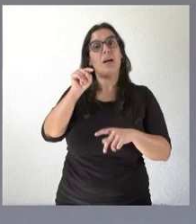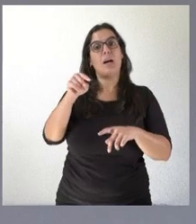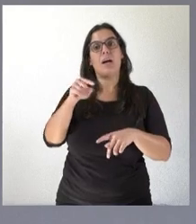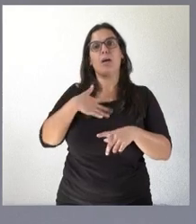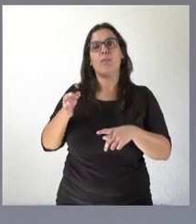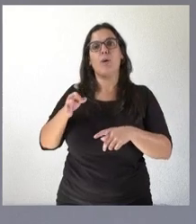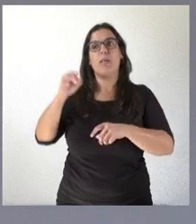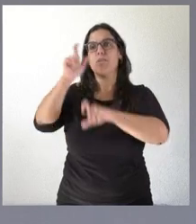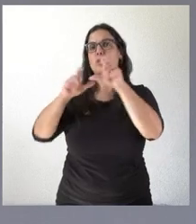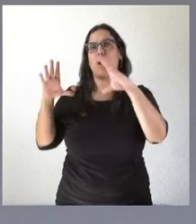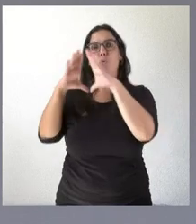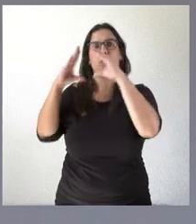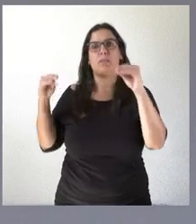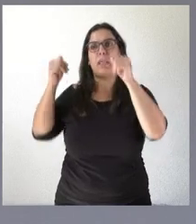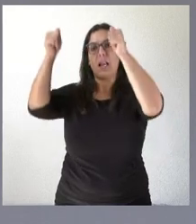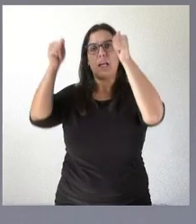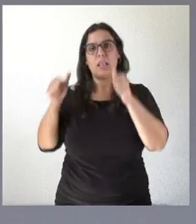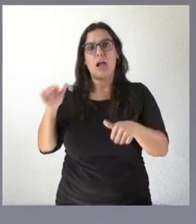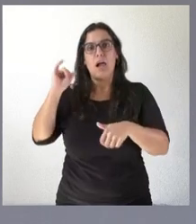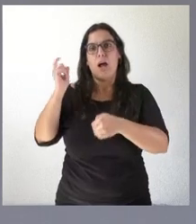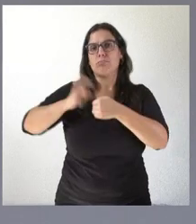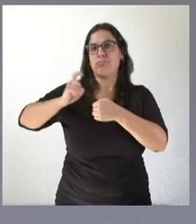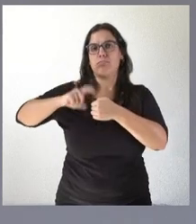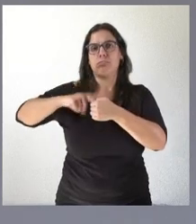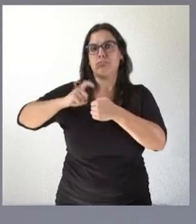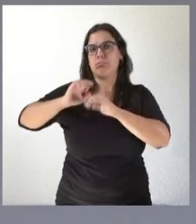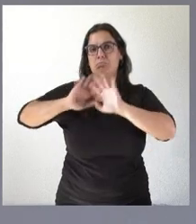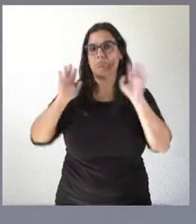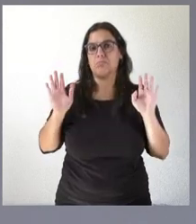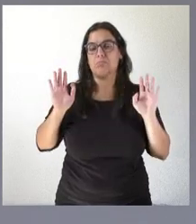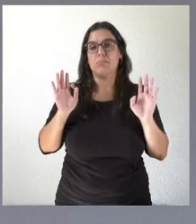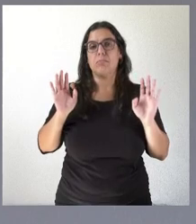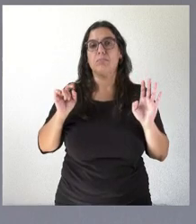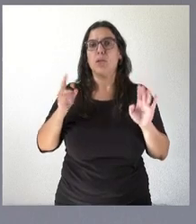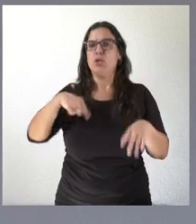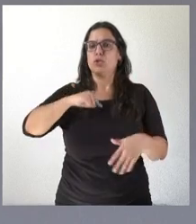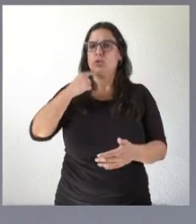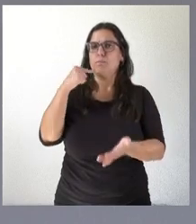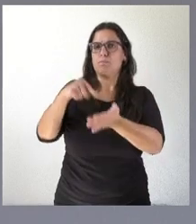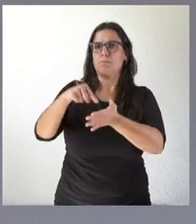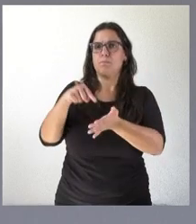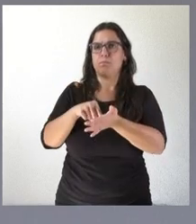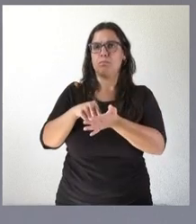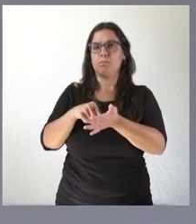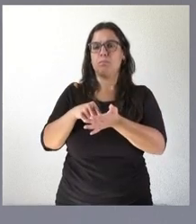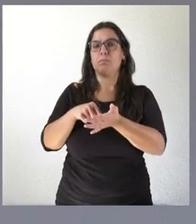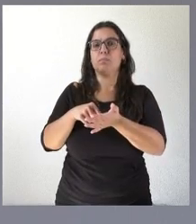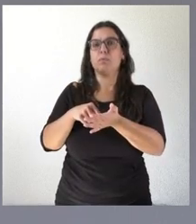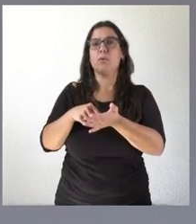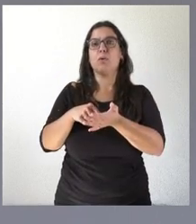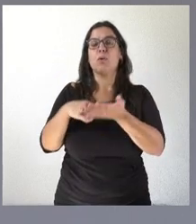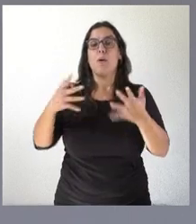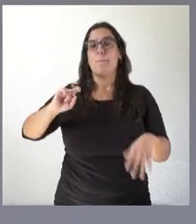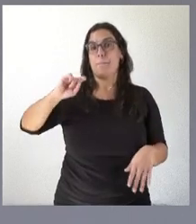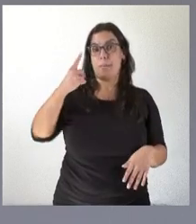universitarios licenciados y que vamos a exigirles y esta es la grandísima novedad en primer